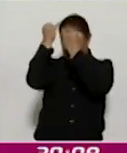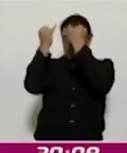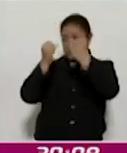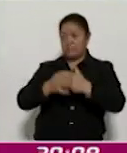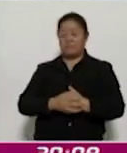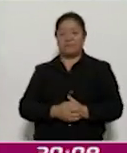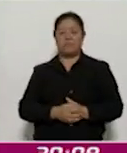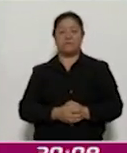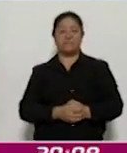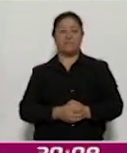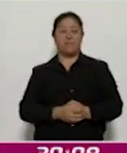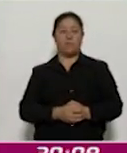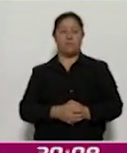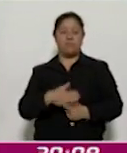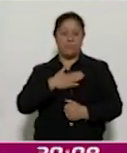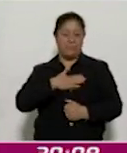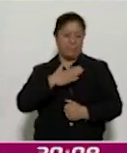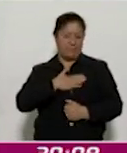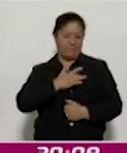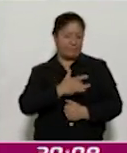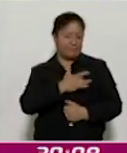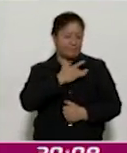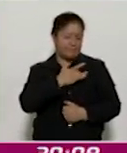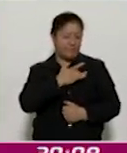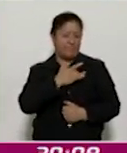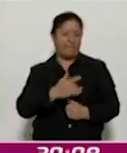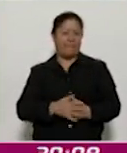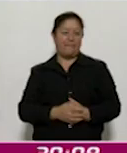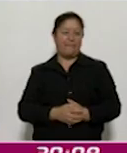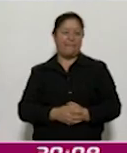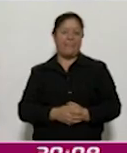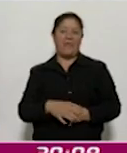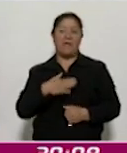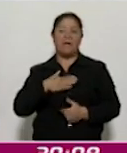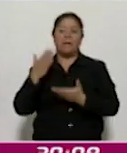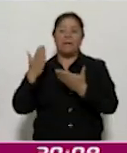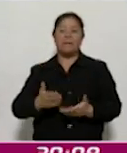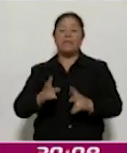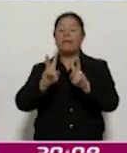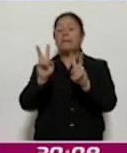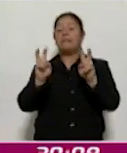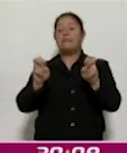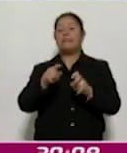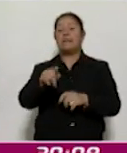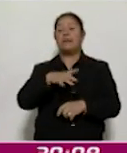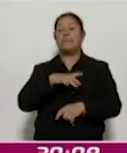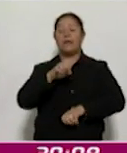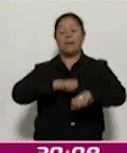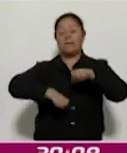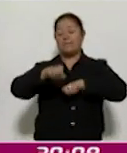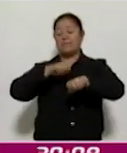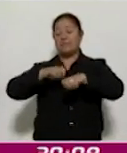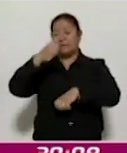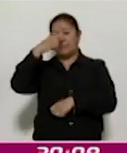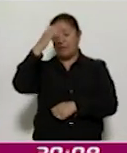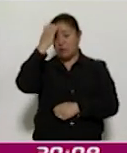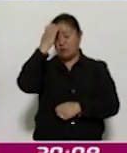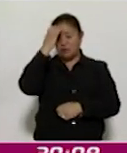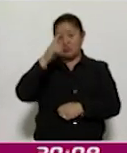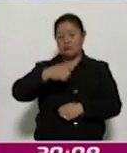mi punto de vista vengo sobre el tema de la empresa para saber cómo